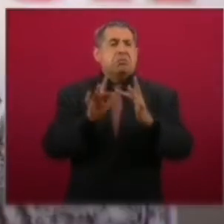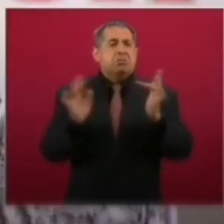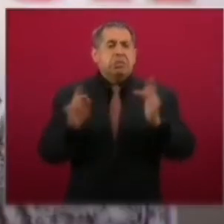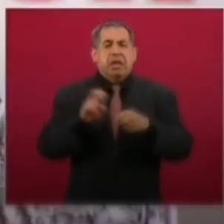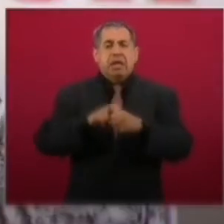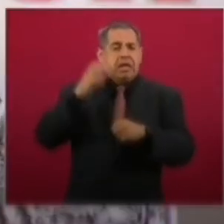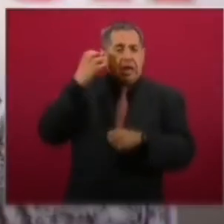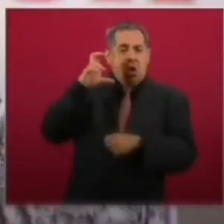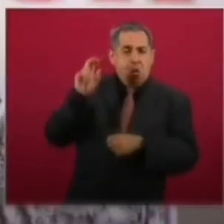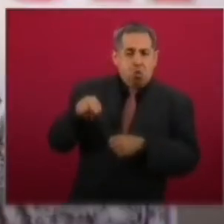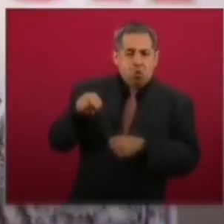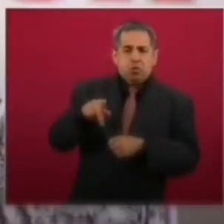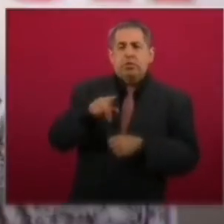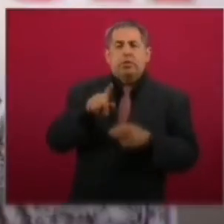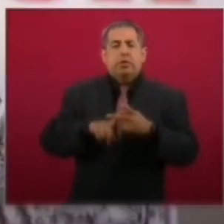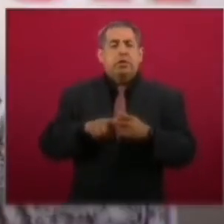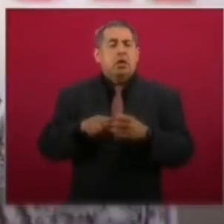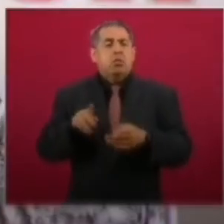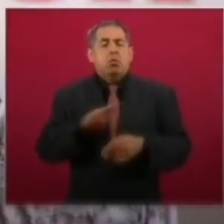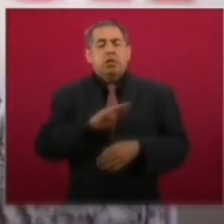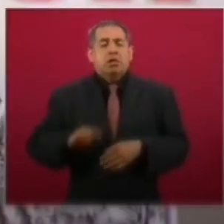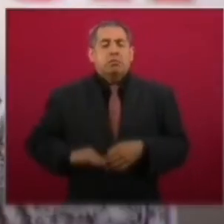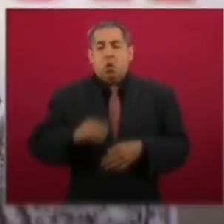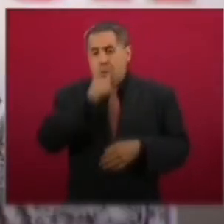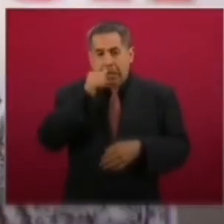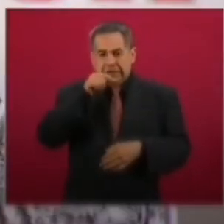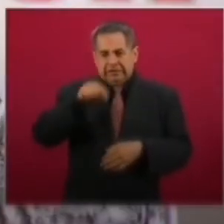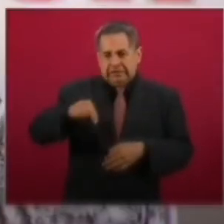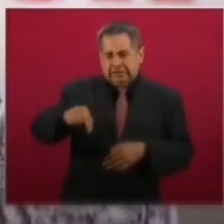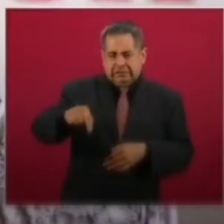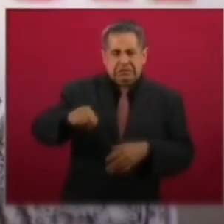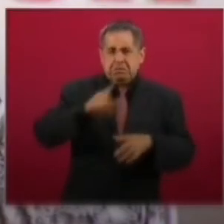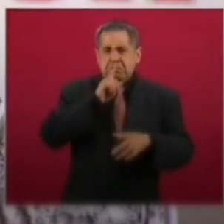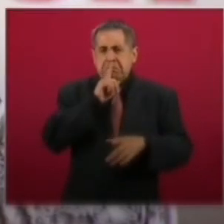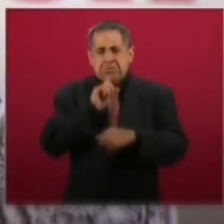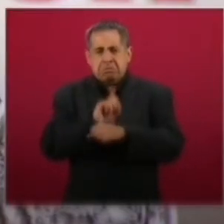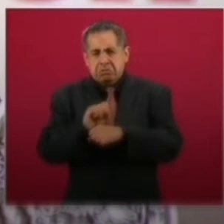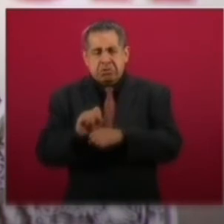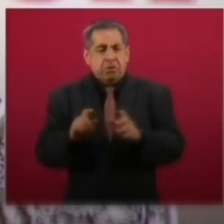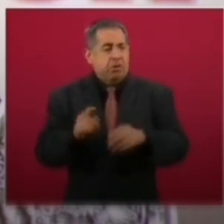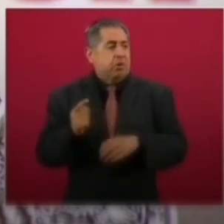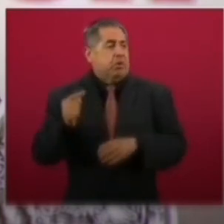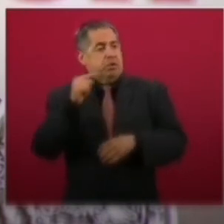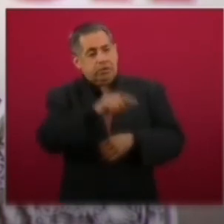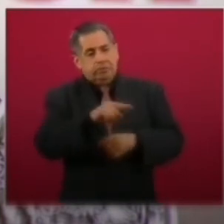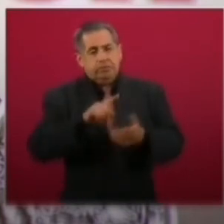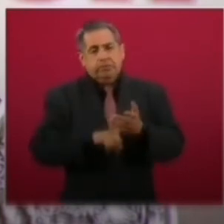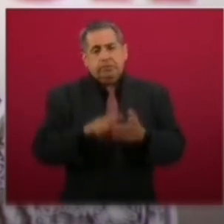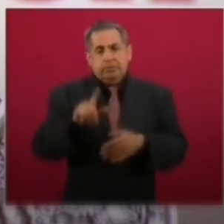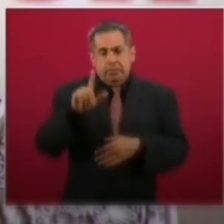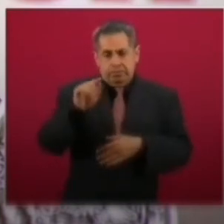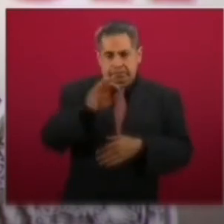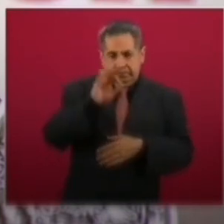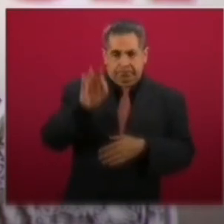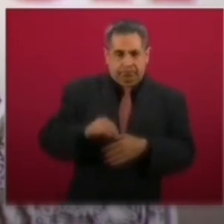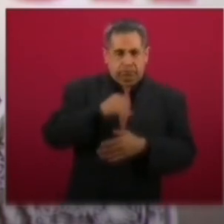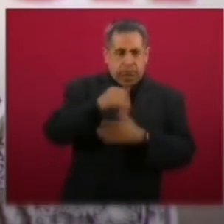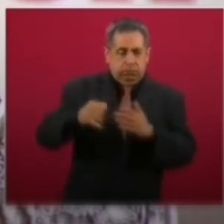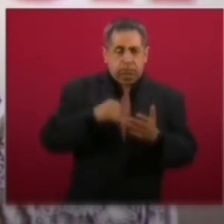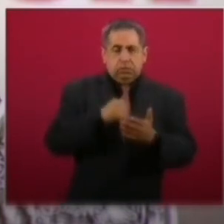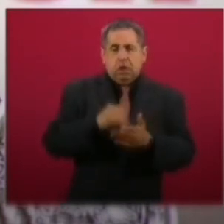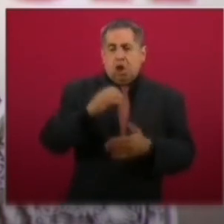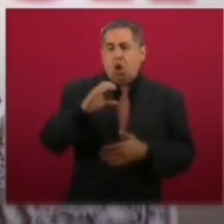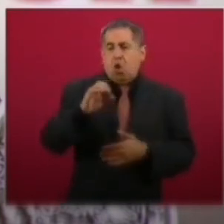en la ciudad de Cancún, en el municipio de Benito Juárez y una falta de energía eléctrica en el 70 por ciento en la isla de